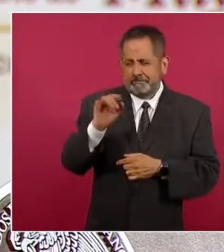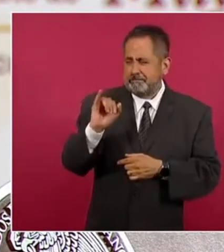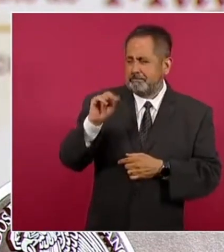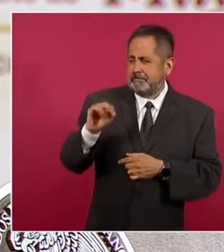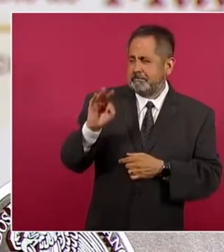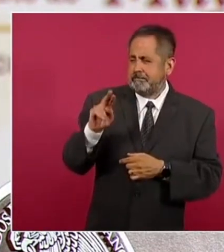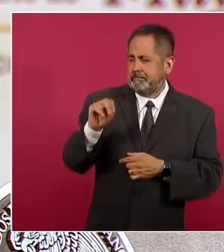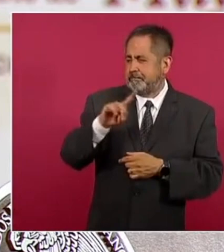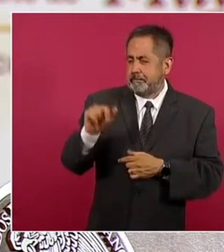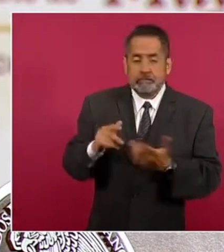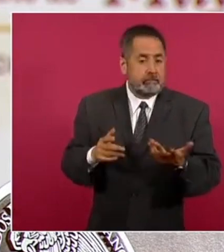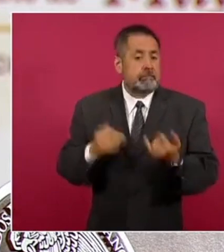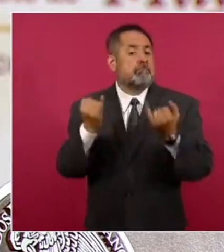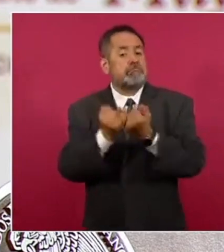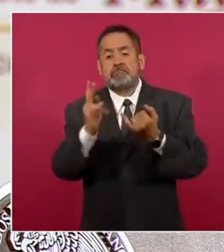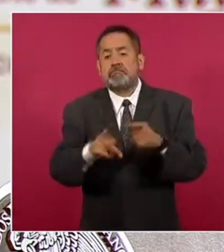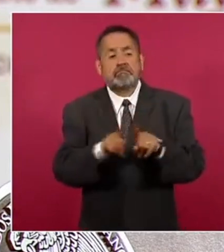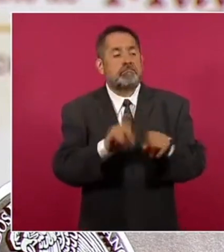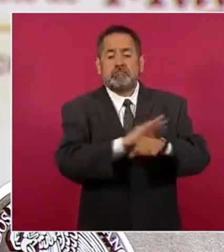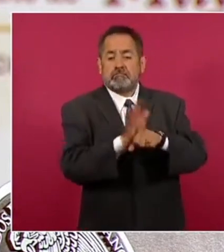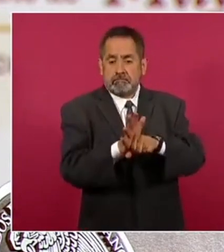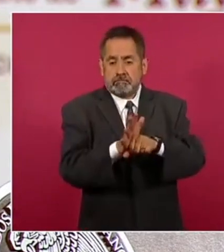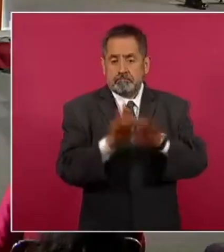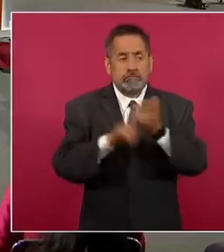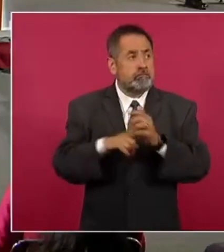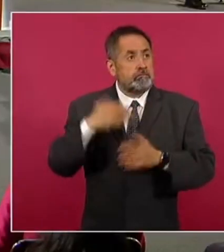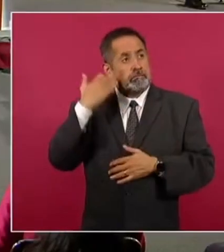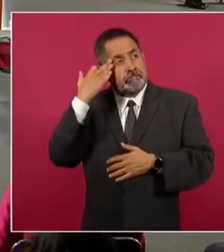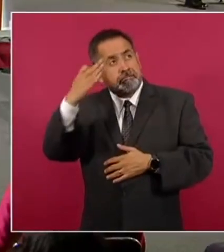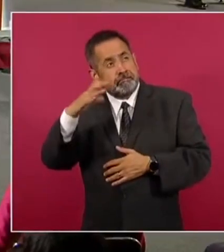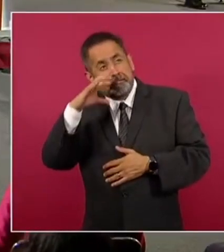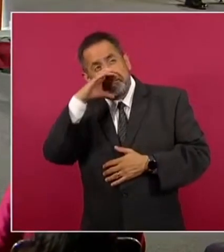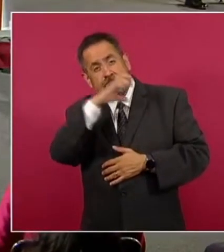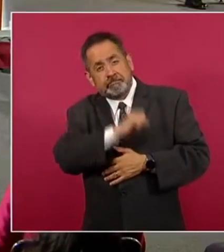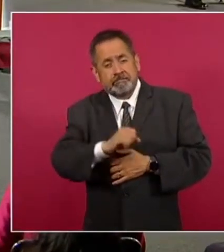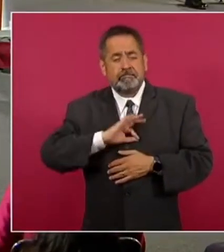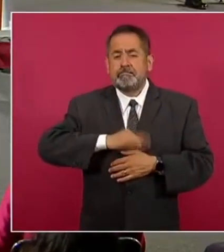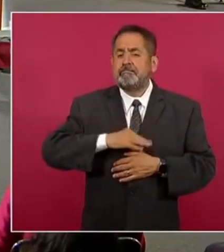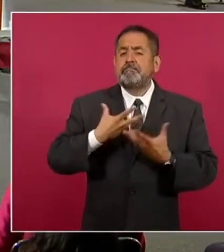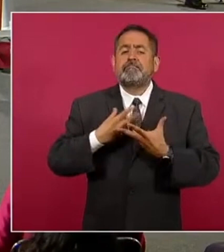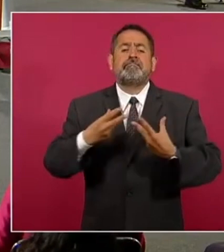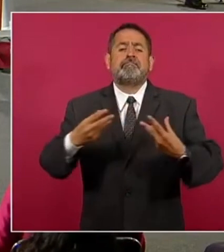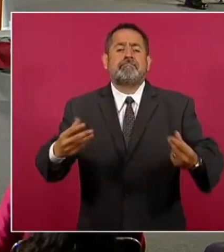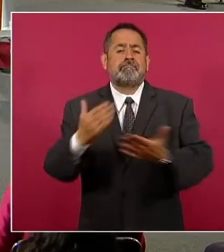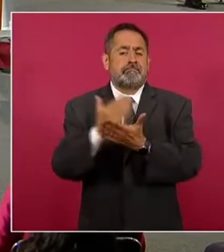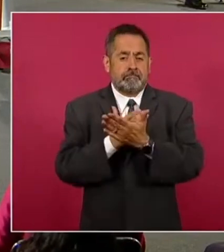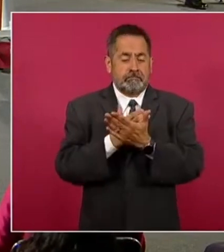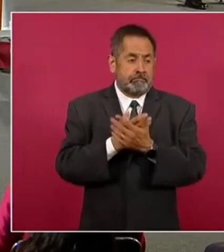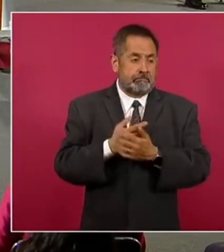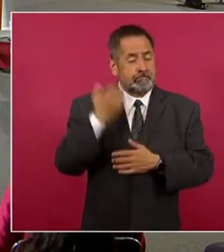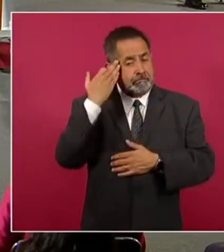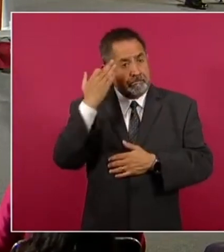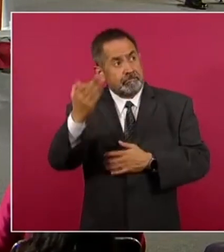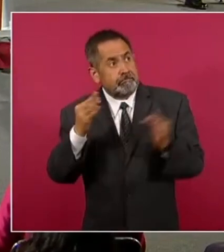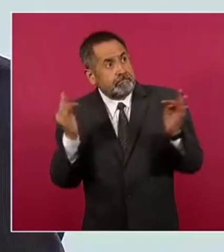veranos de baja transmisión y otoños-inviernos de transmisión más importante. Pero así